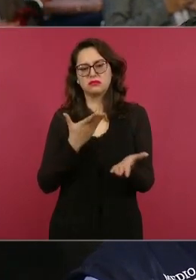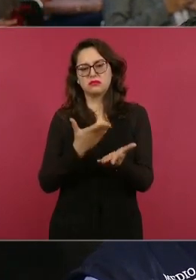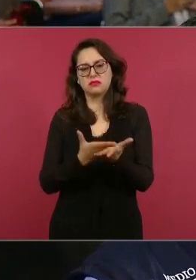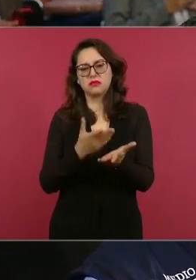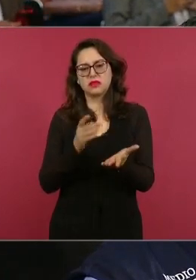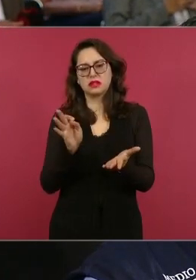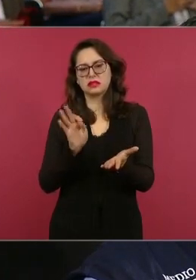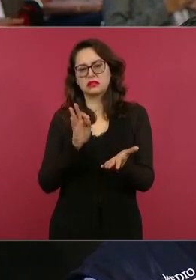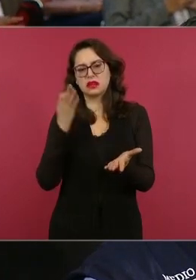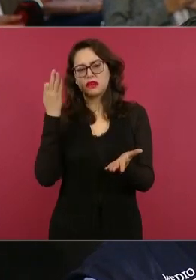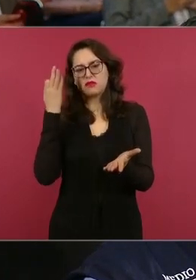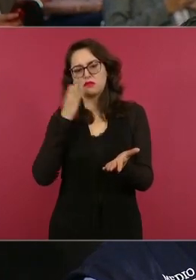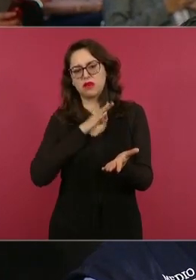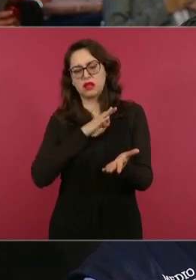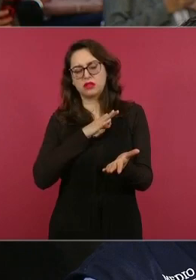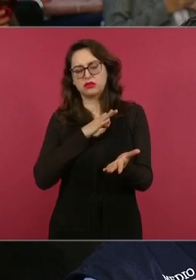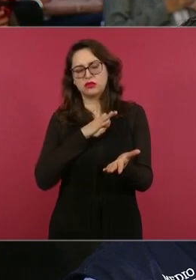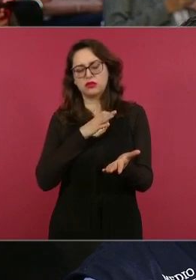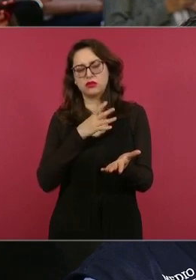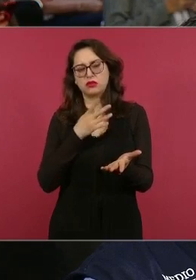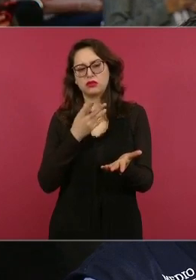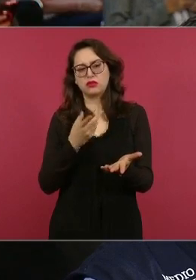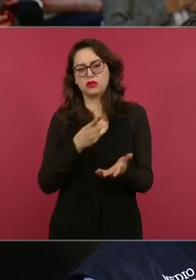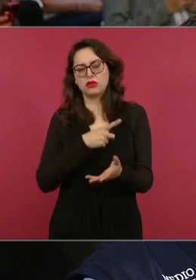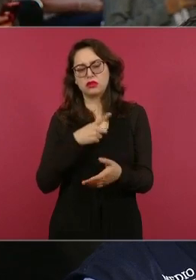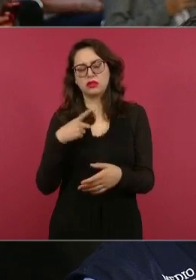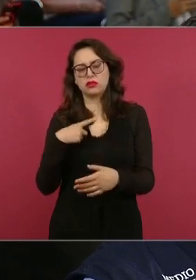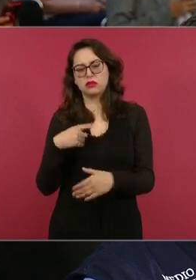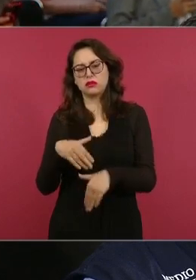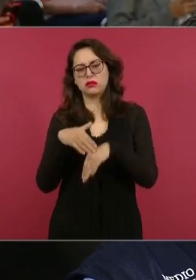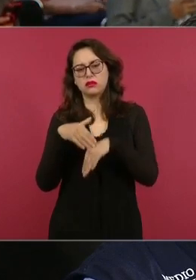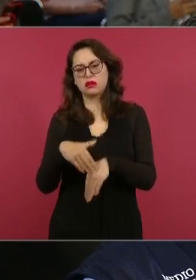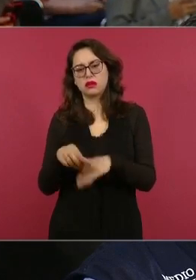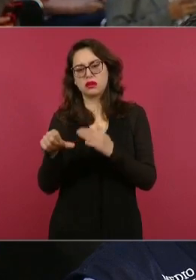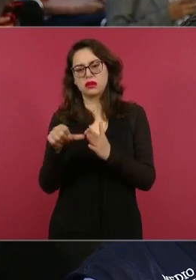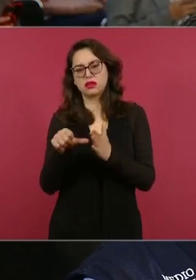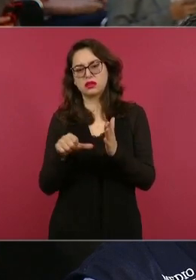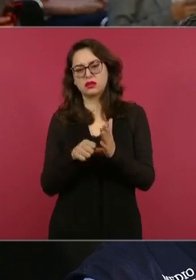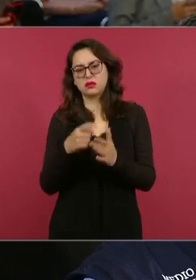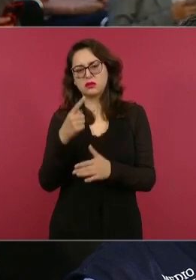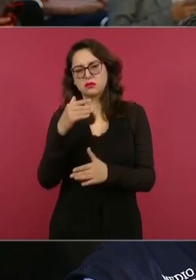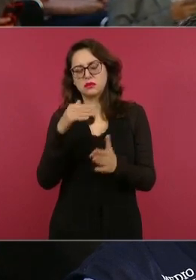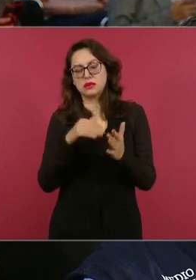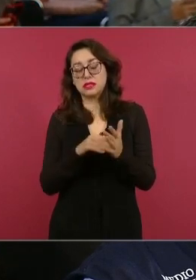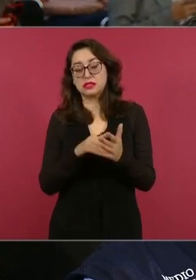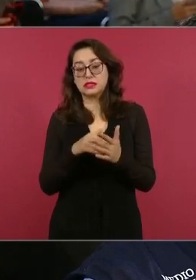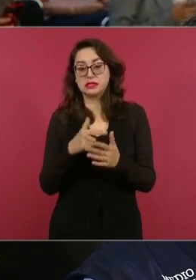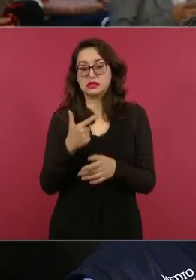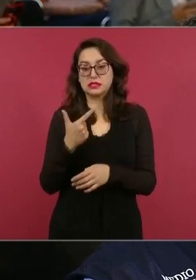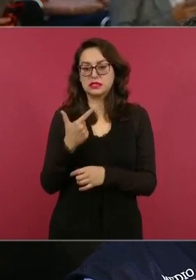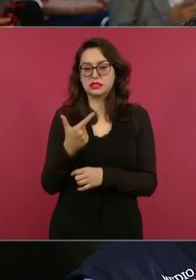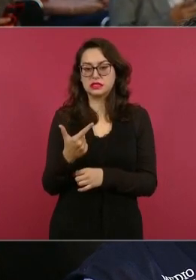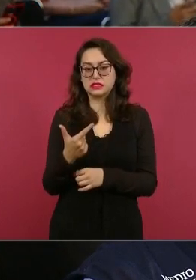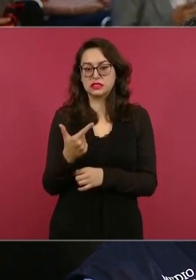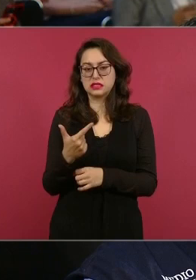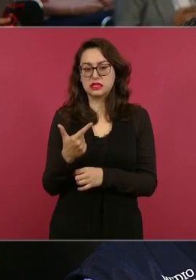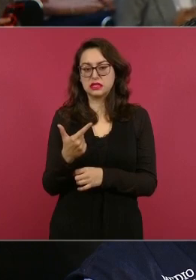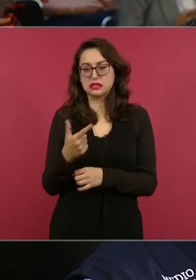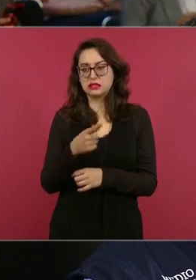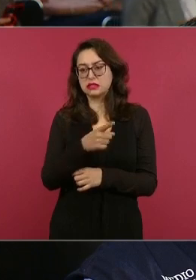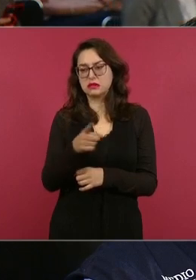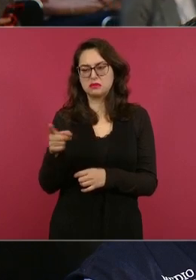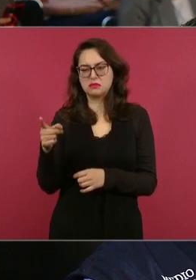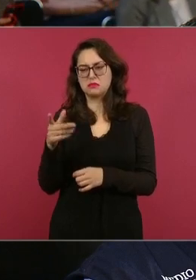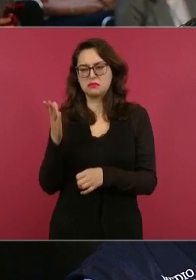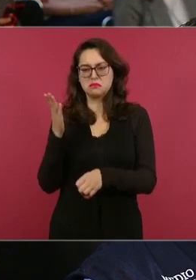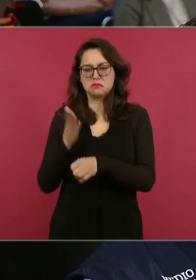falsos se procederá en términos de artículo 1006 y 1007 de la ley en comento sin perjuicio de las demás responsabilidades